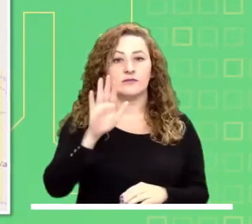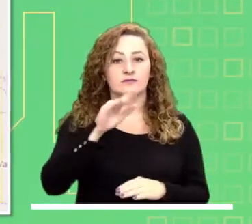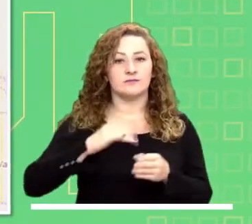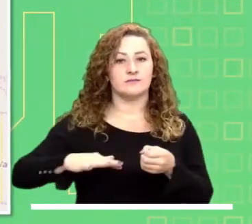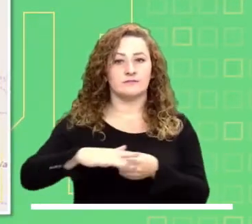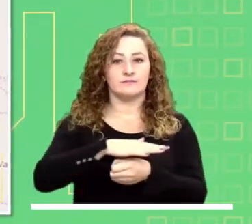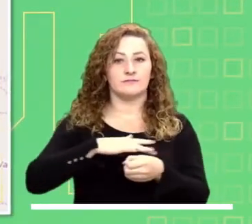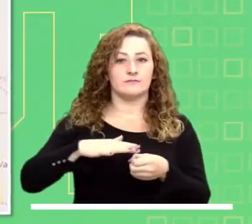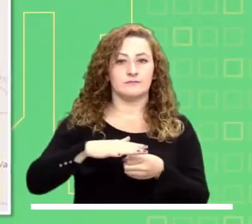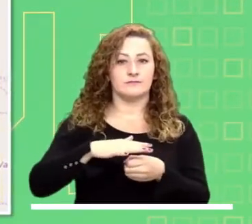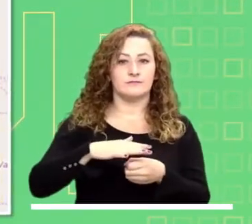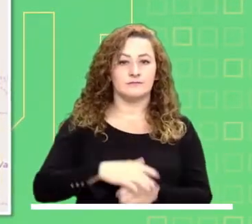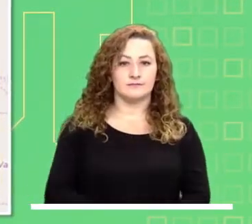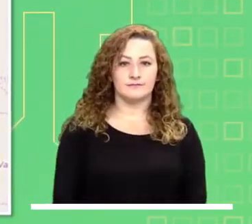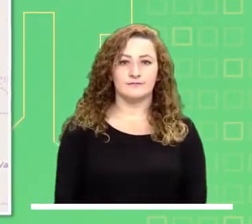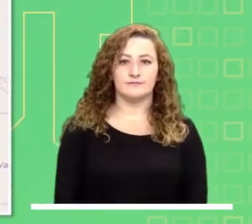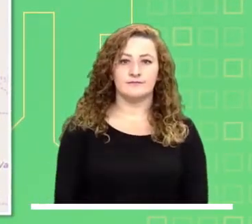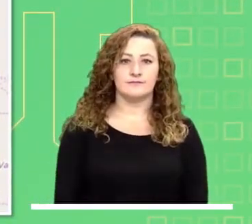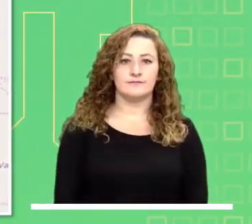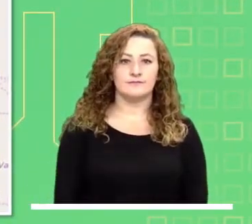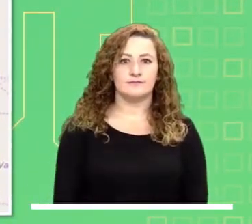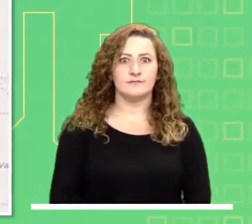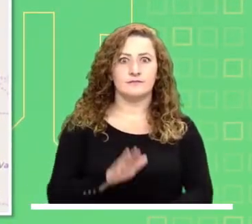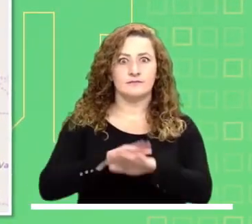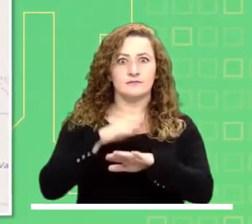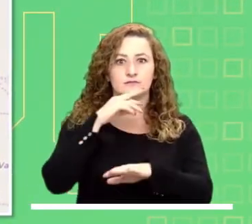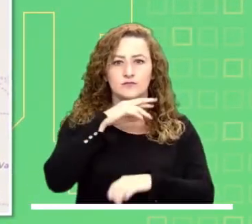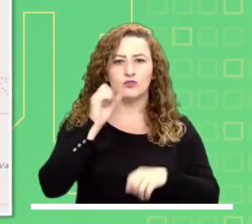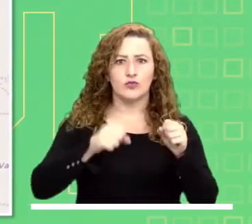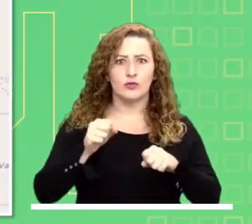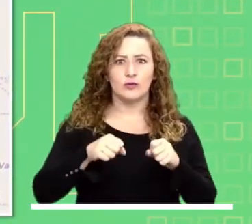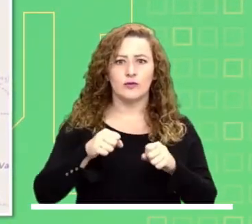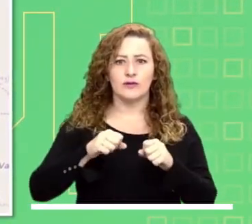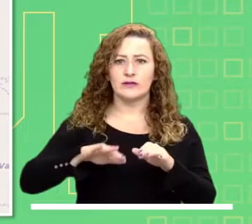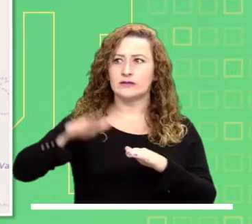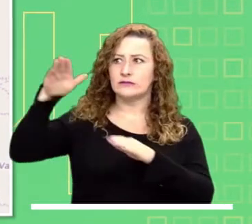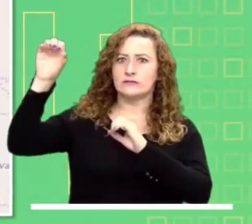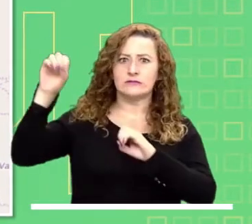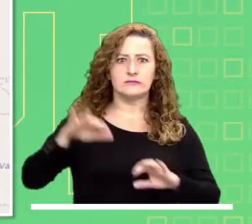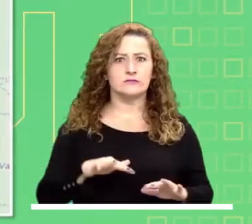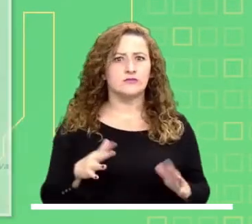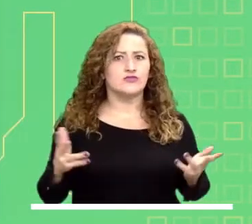Alerta roja por probabilidad de incendios en la cobertura vegetal del departamento de Cundinamarca.